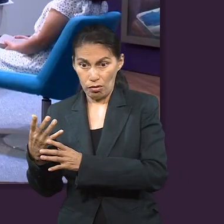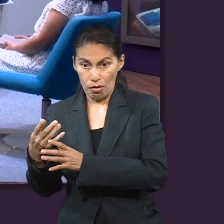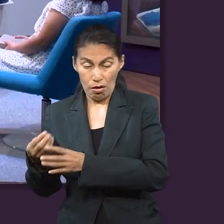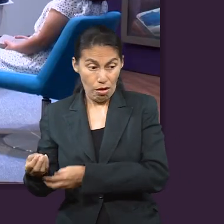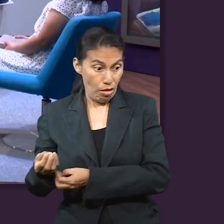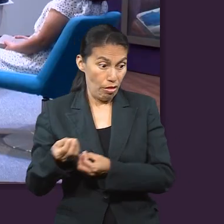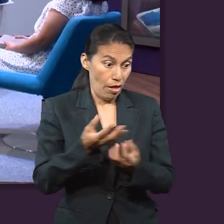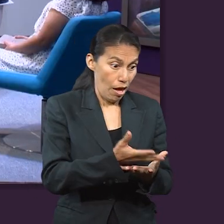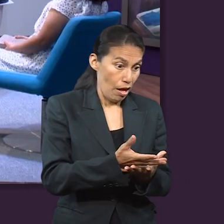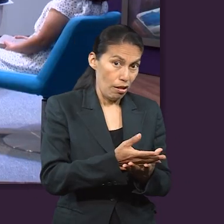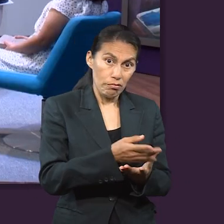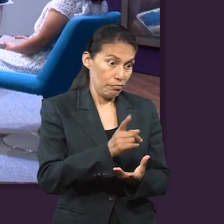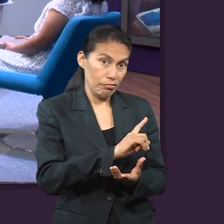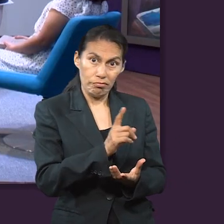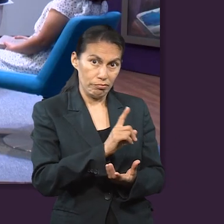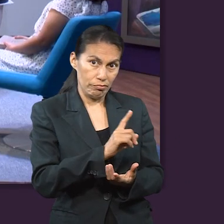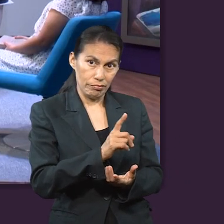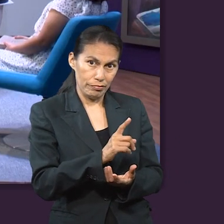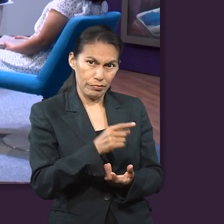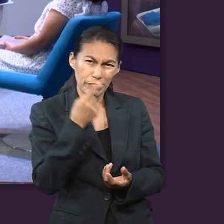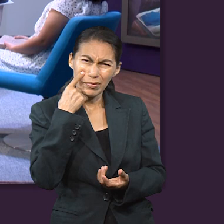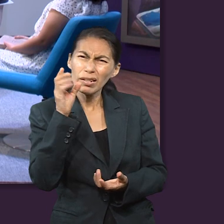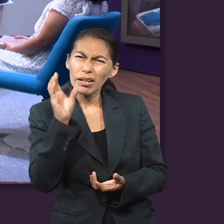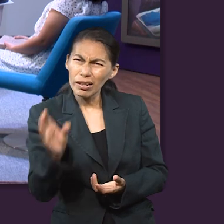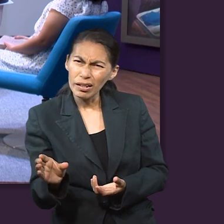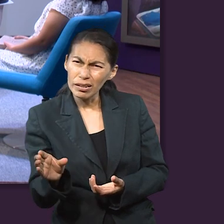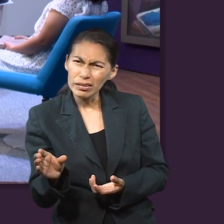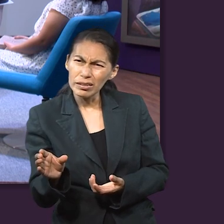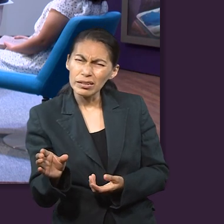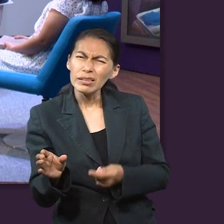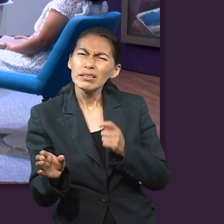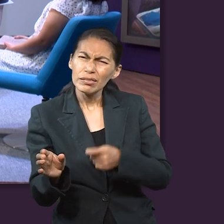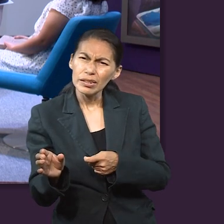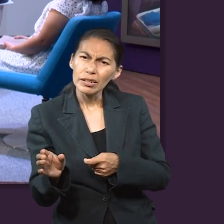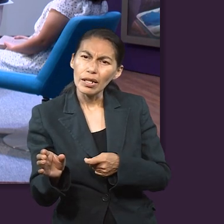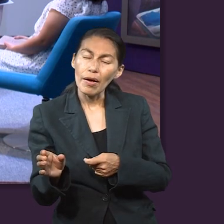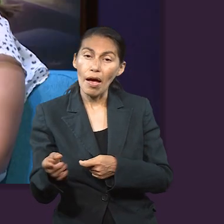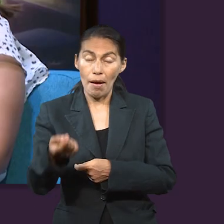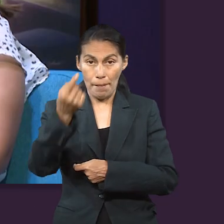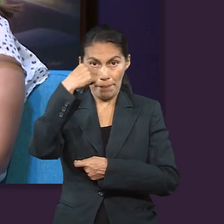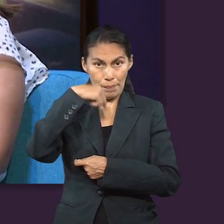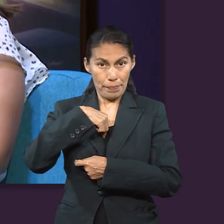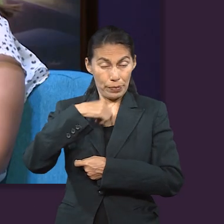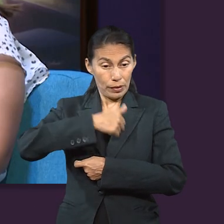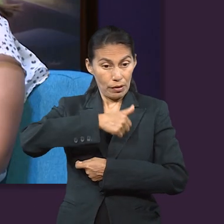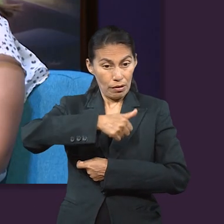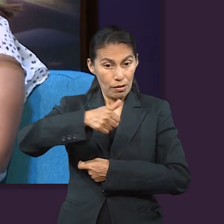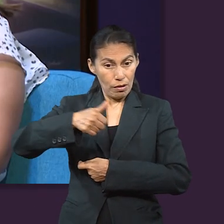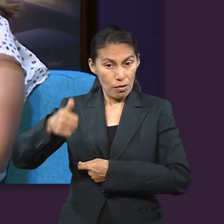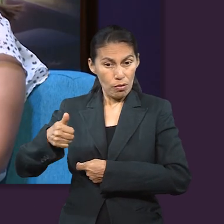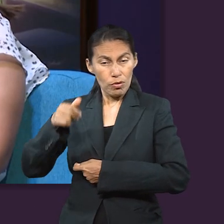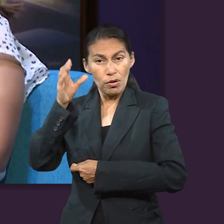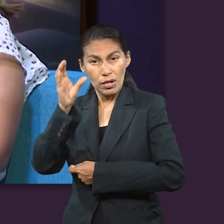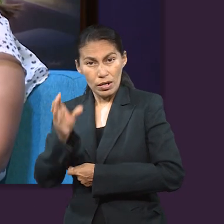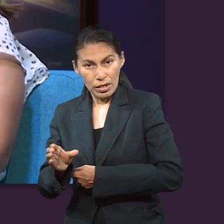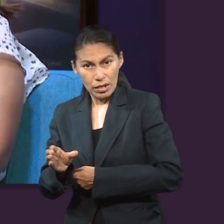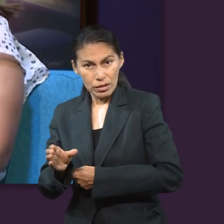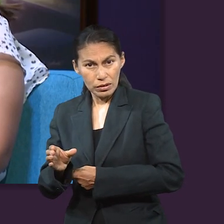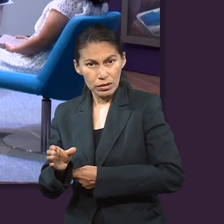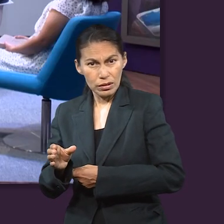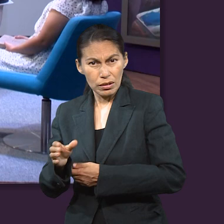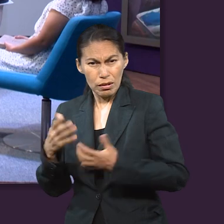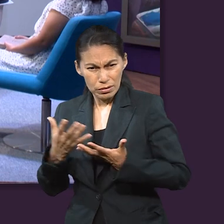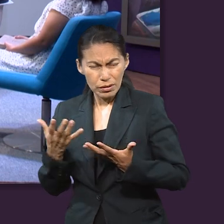compartirlo, ¿no? Y yo creo que ahí el carácter es una tarea de desarrollo personal que obviamente